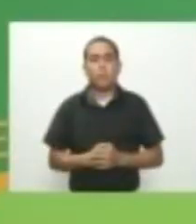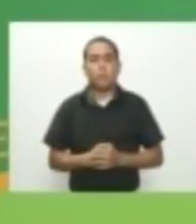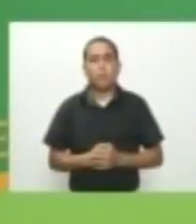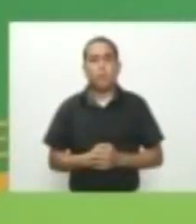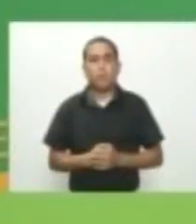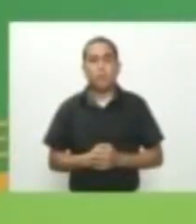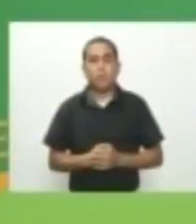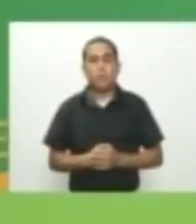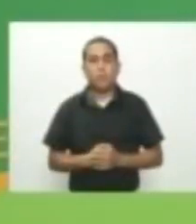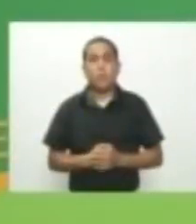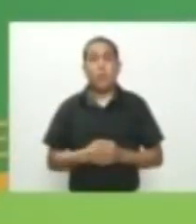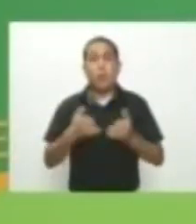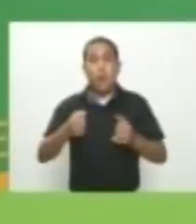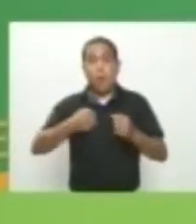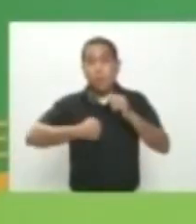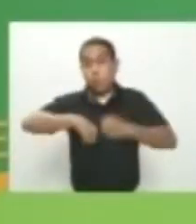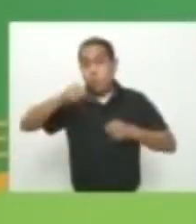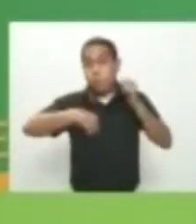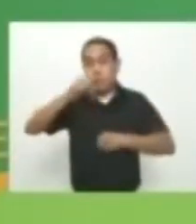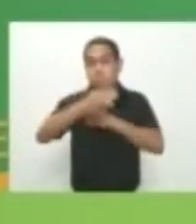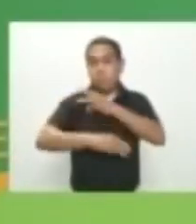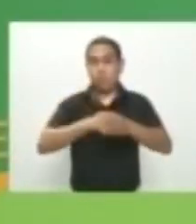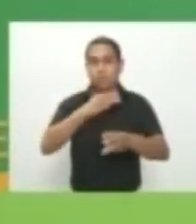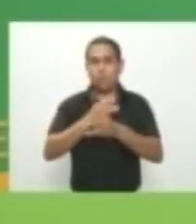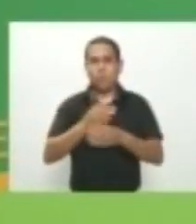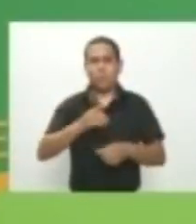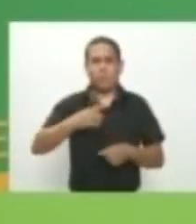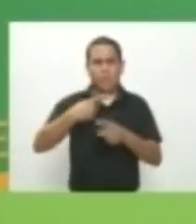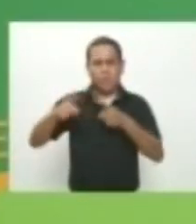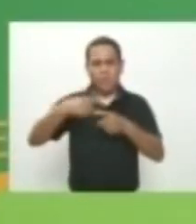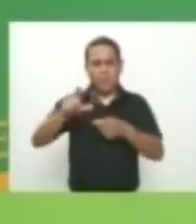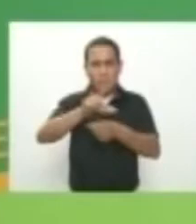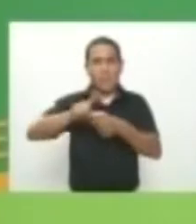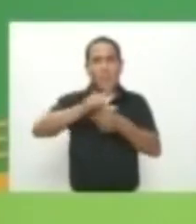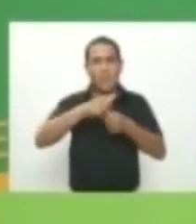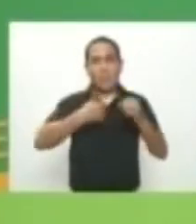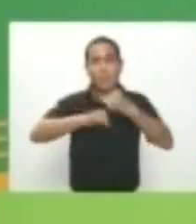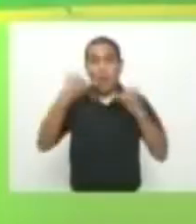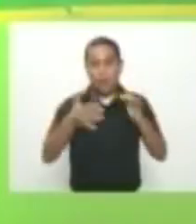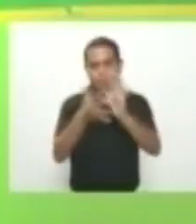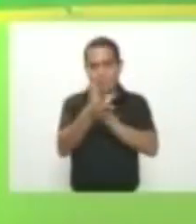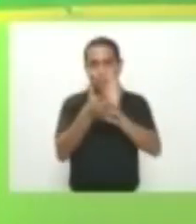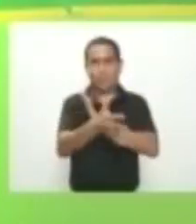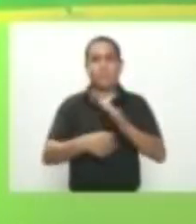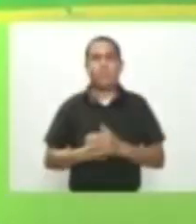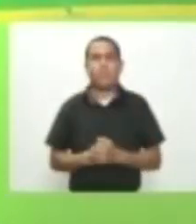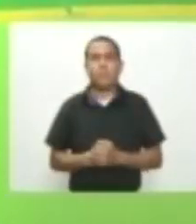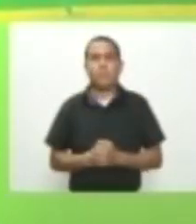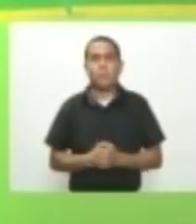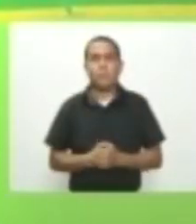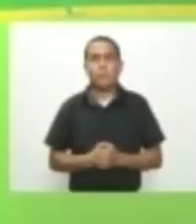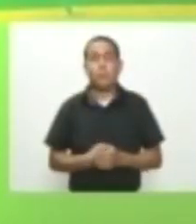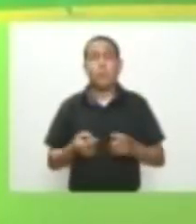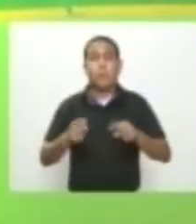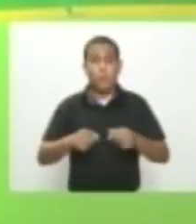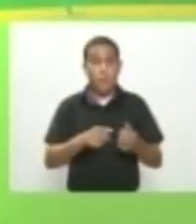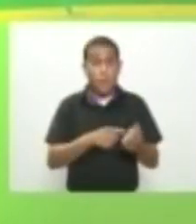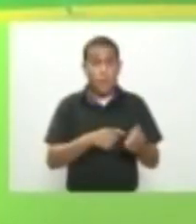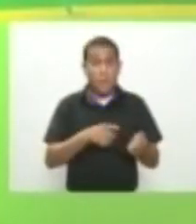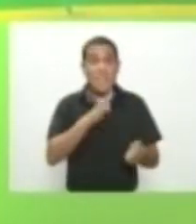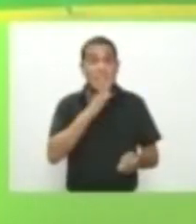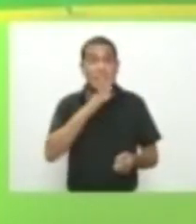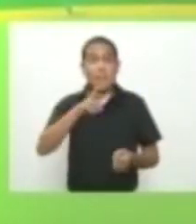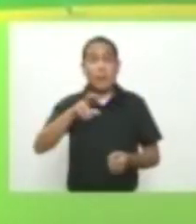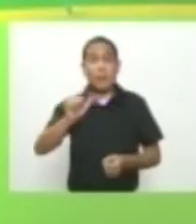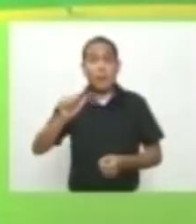Campeones en el mundo, en las más importantes ligas, los colombianos Les tengo la información Y el hermano, el gran Martínez Lías, Rafael